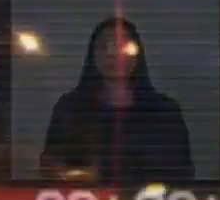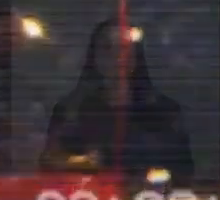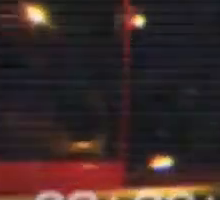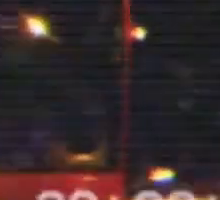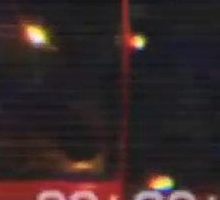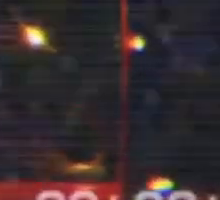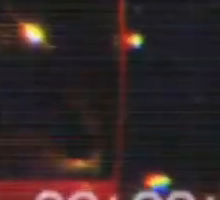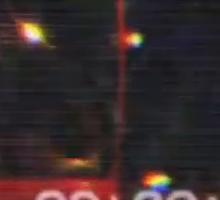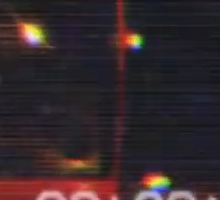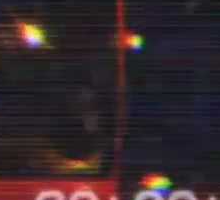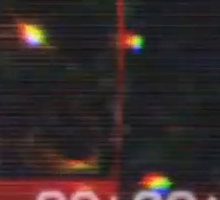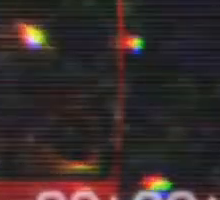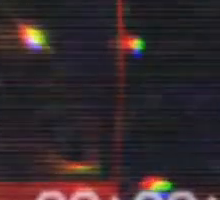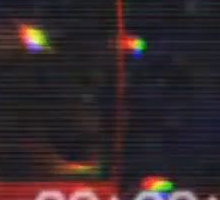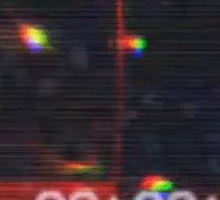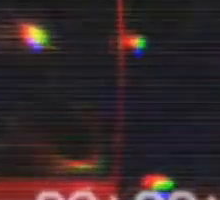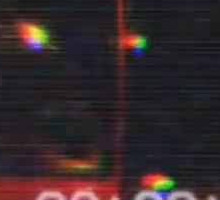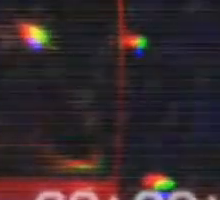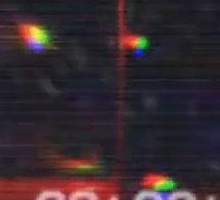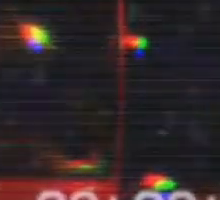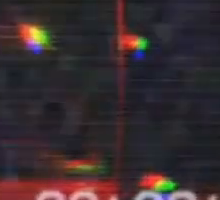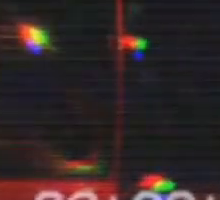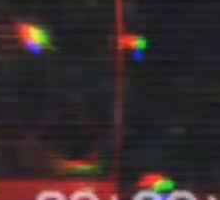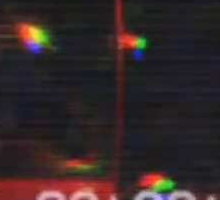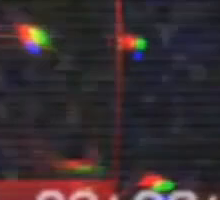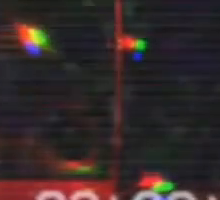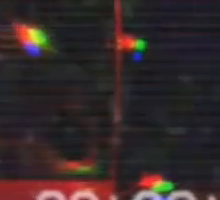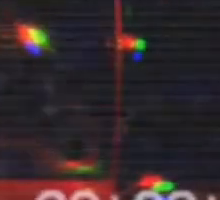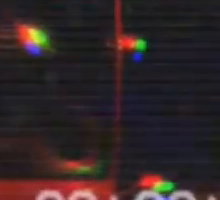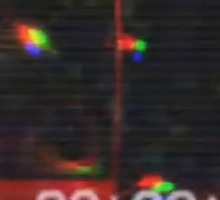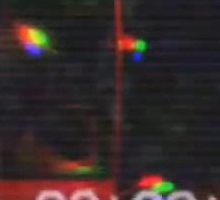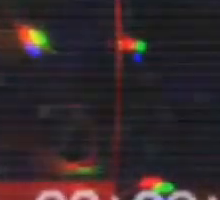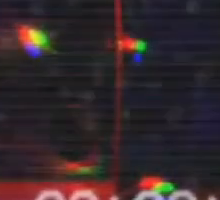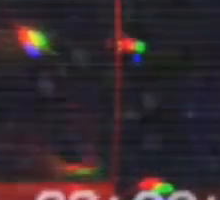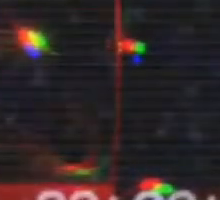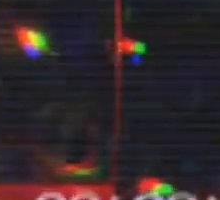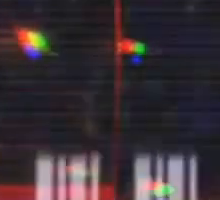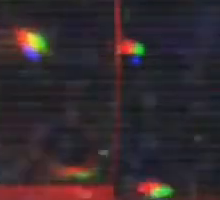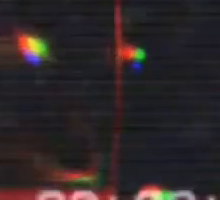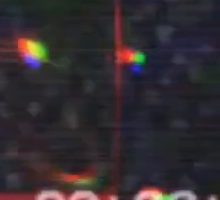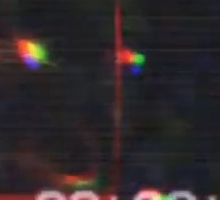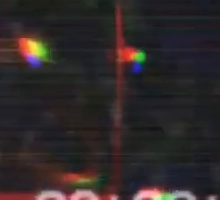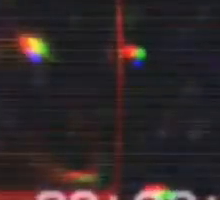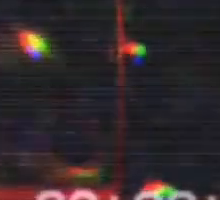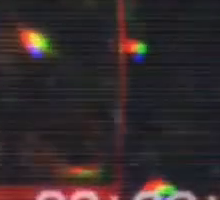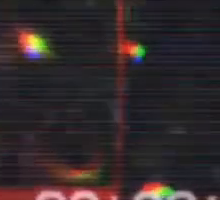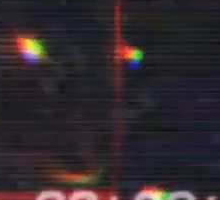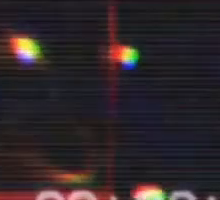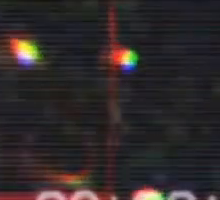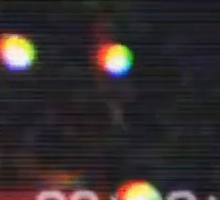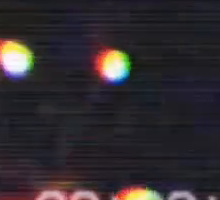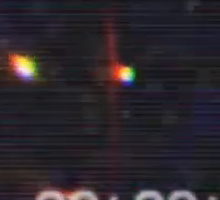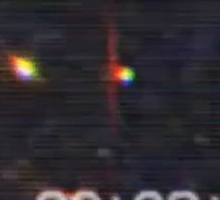este es el video espero que les haya gustado recuerden dejar en nuestros videos tu